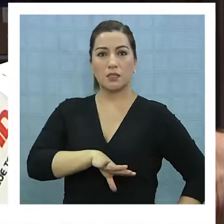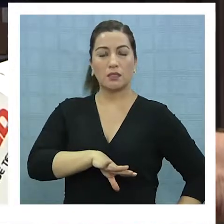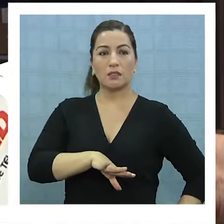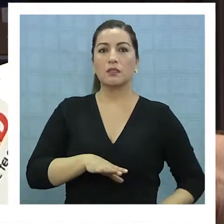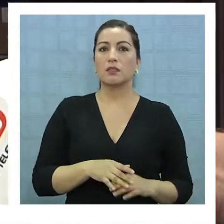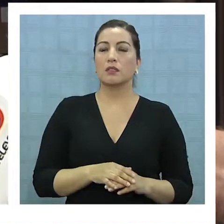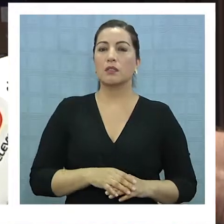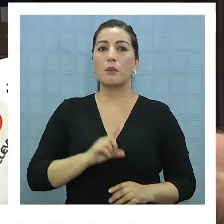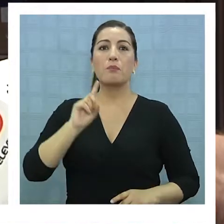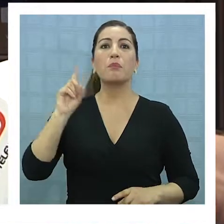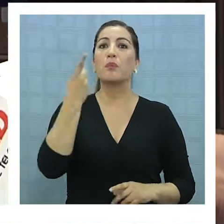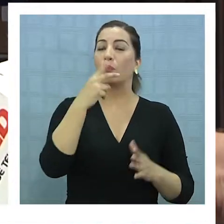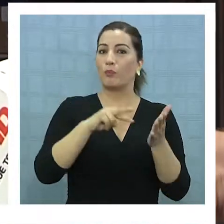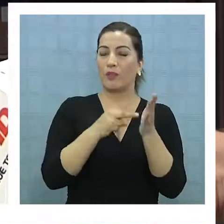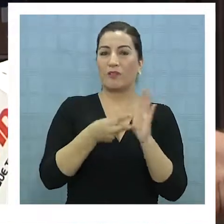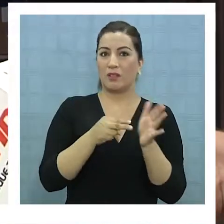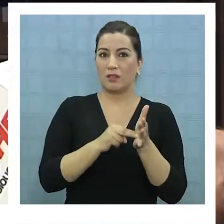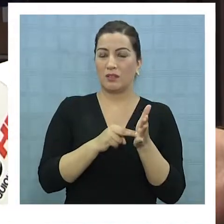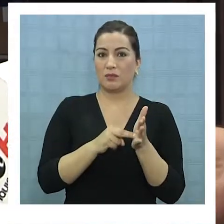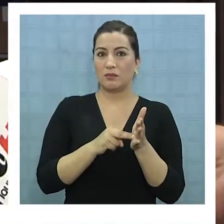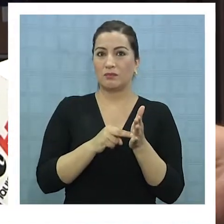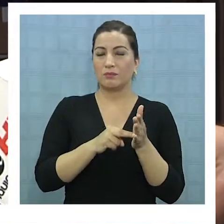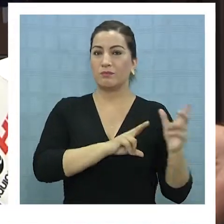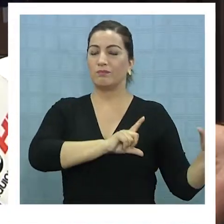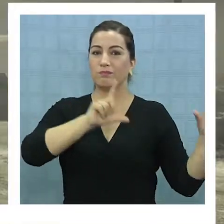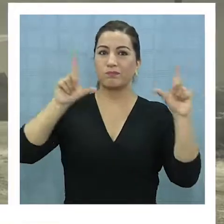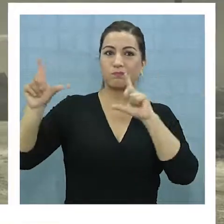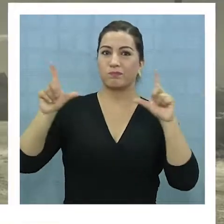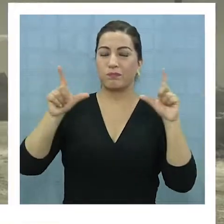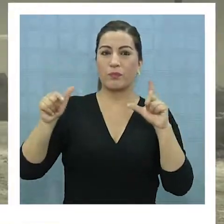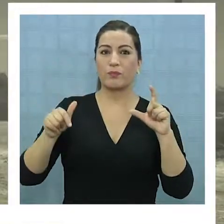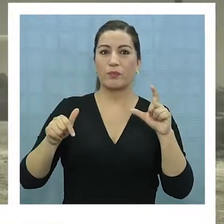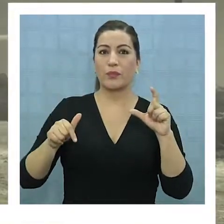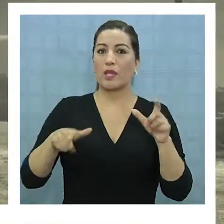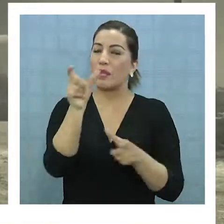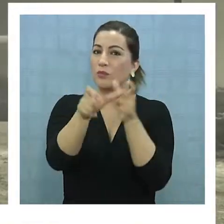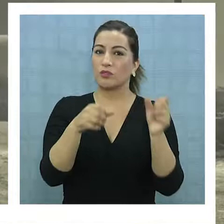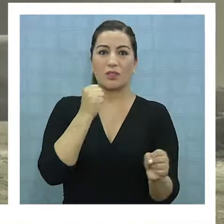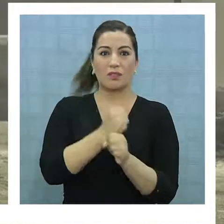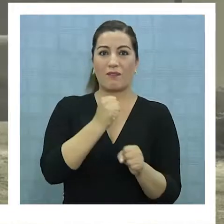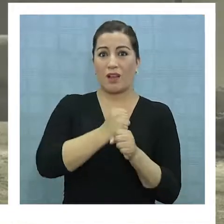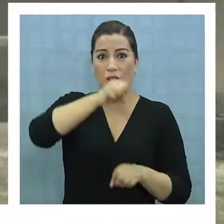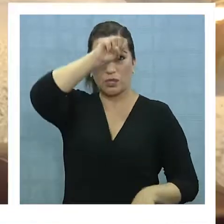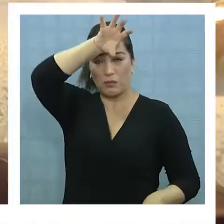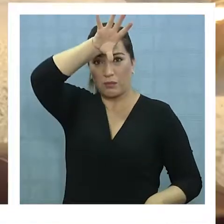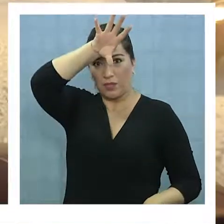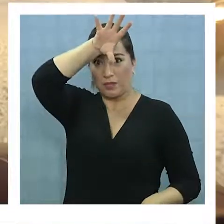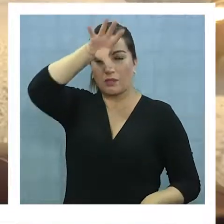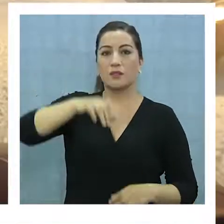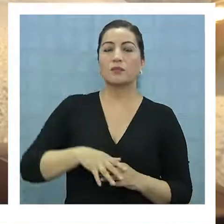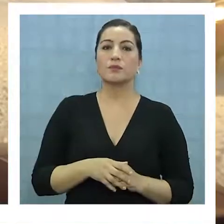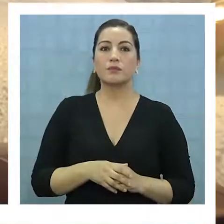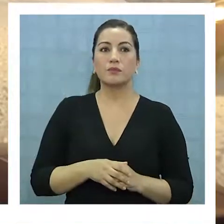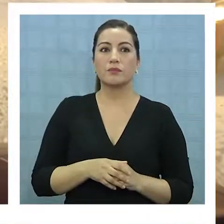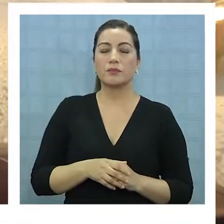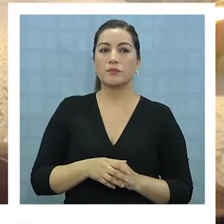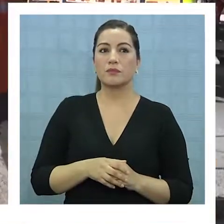básicamente, el principal problema es el de la exposición intermitente crónica de los trabajadores de la minería, de la